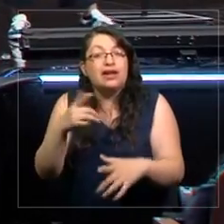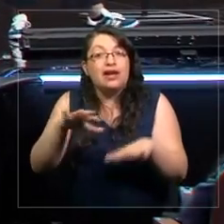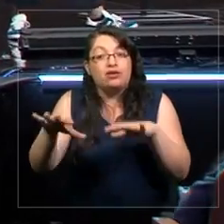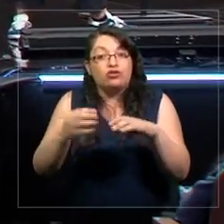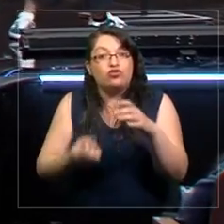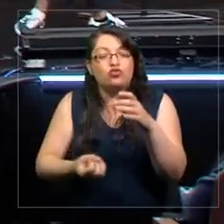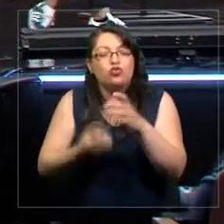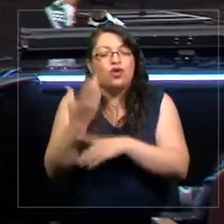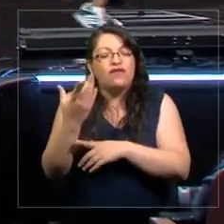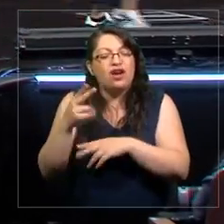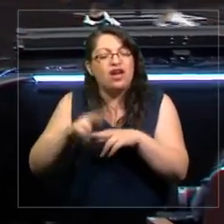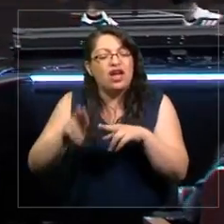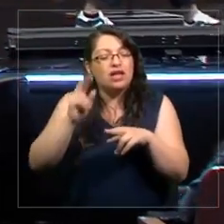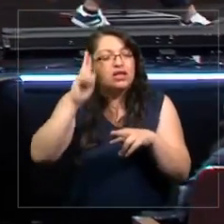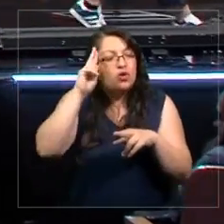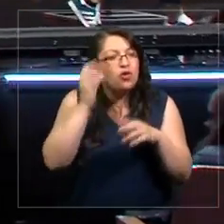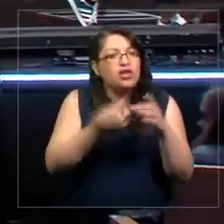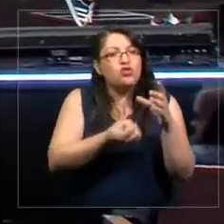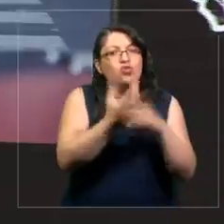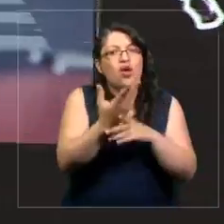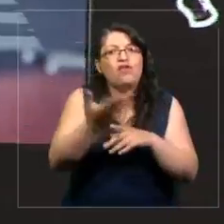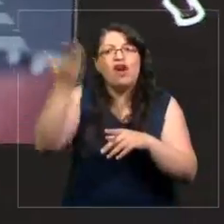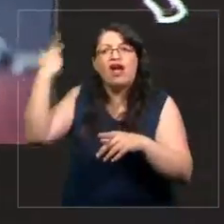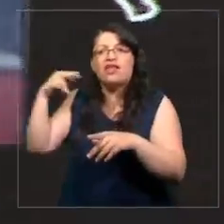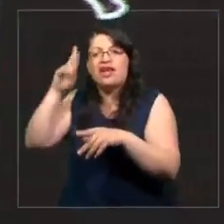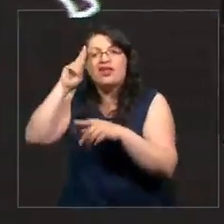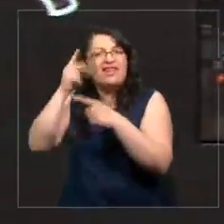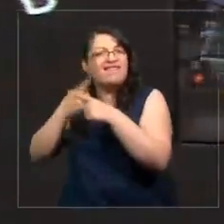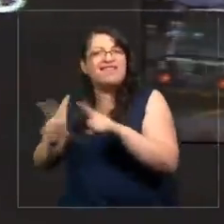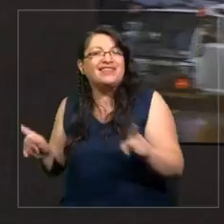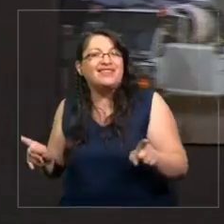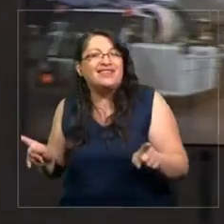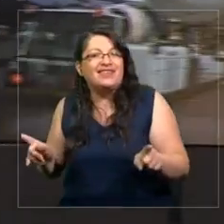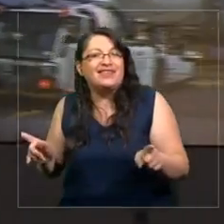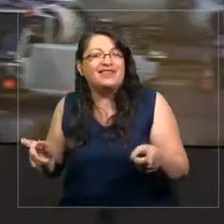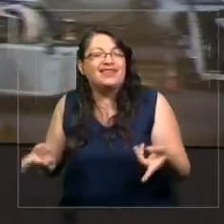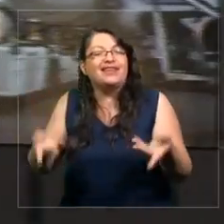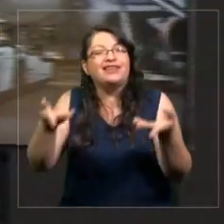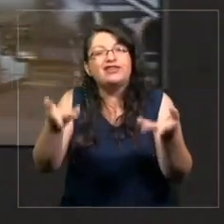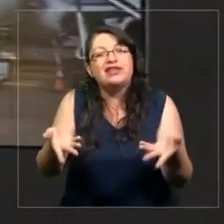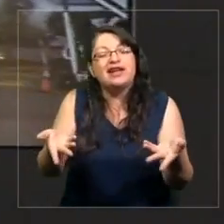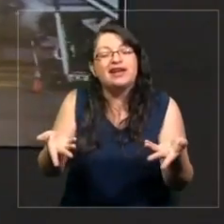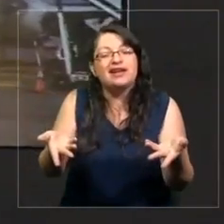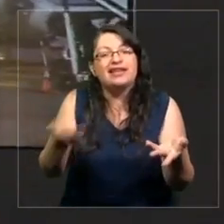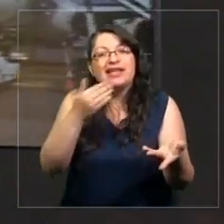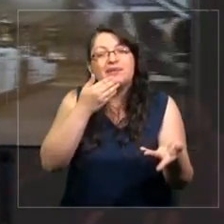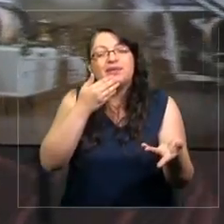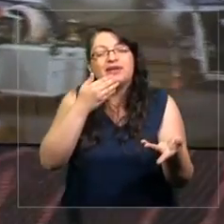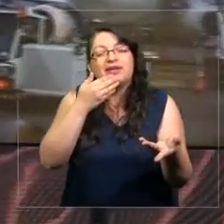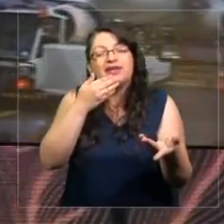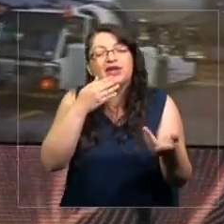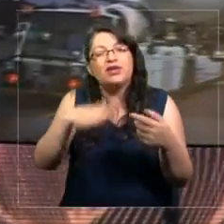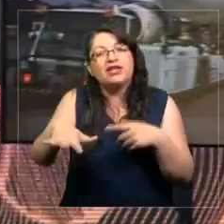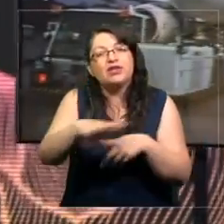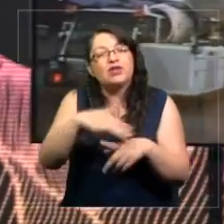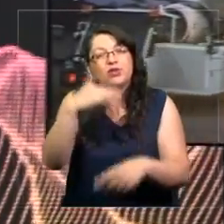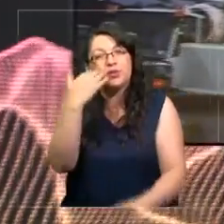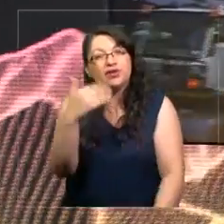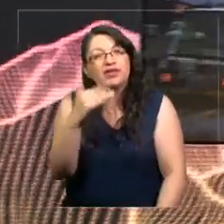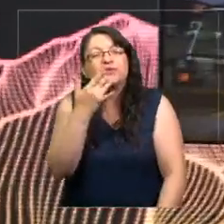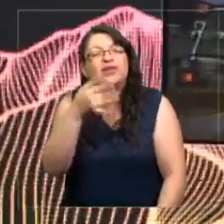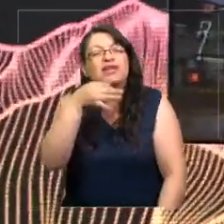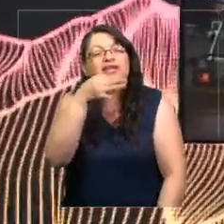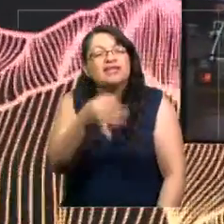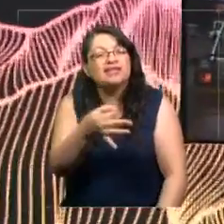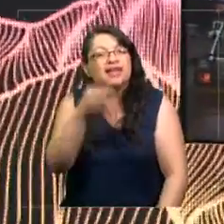recuerda de una manera distinta que otros periodos de la historia. Y eso nos pone al tiro en una posición importante, porque nos dice que